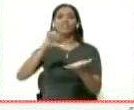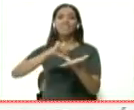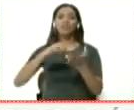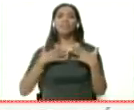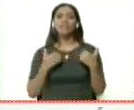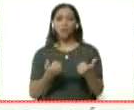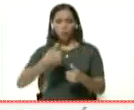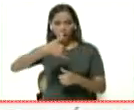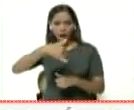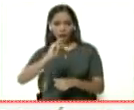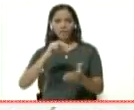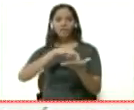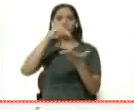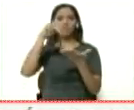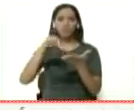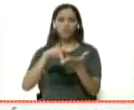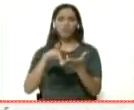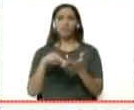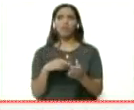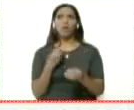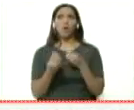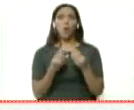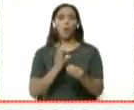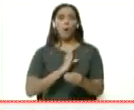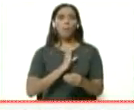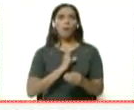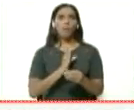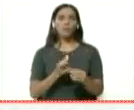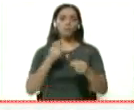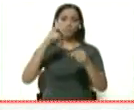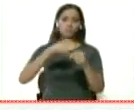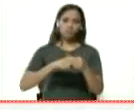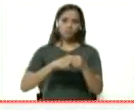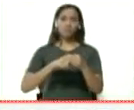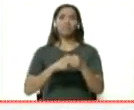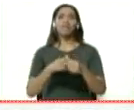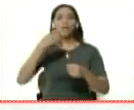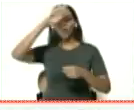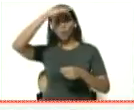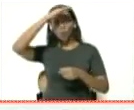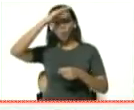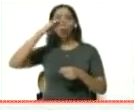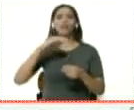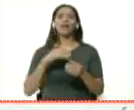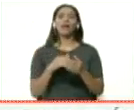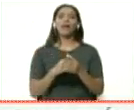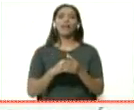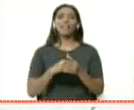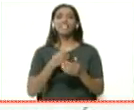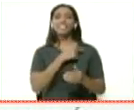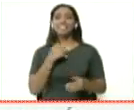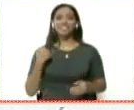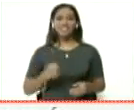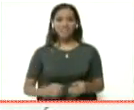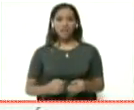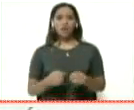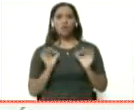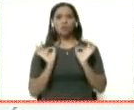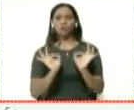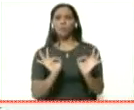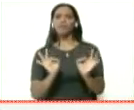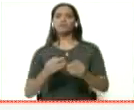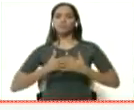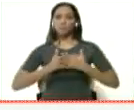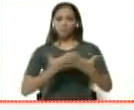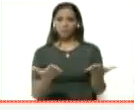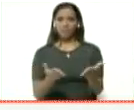a nivel nacional, como parte de las alianzas con la República de Cuba y la República Popular China, justamente garantizando